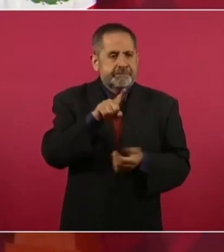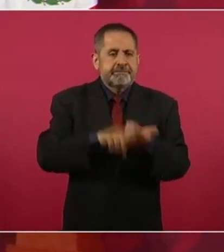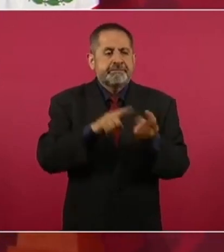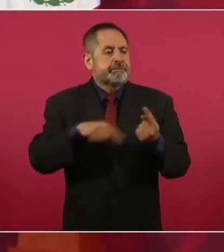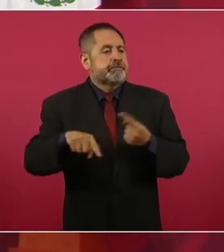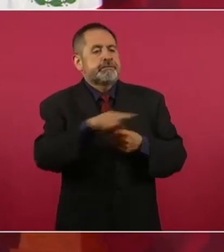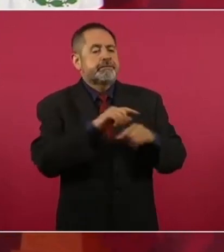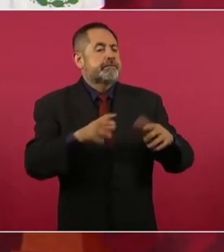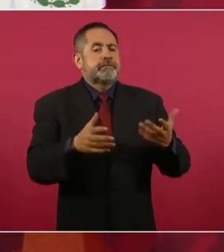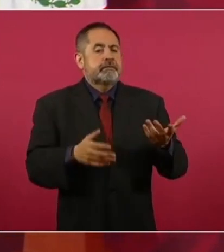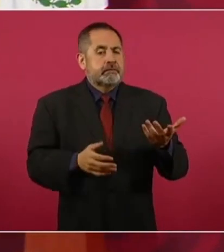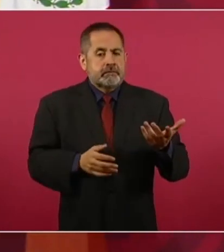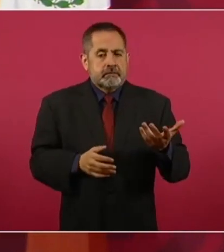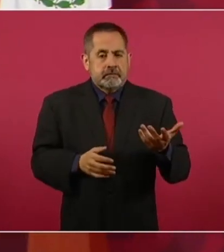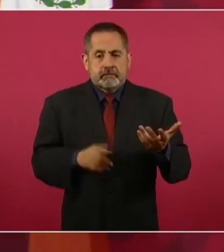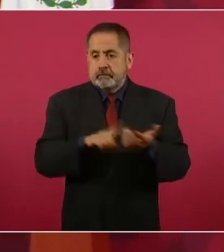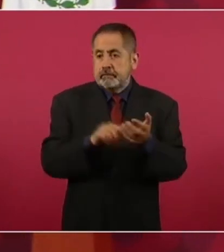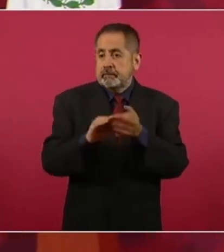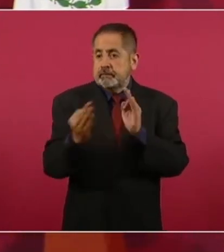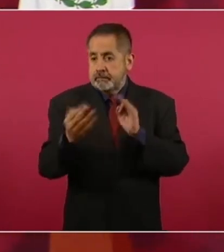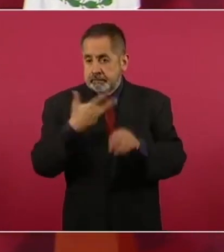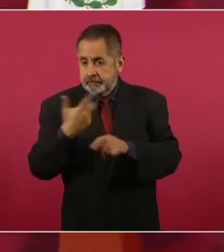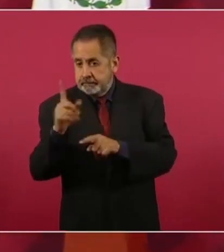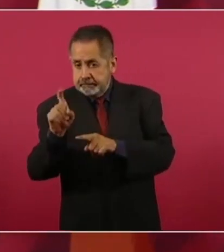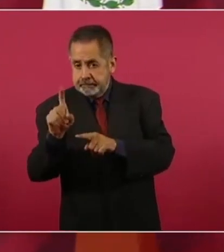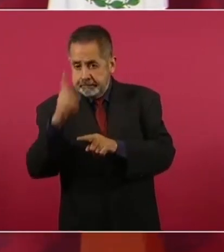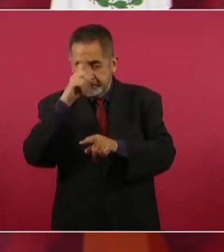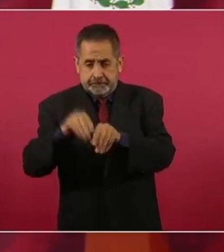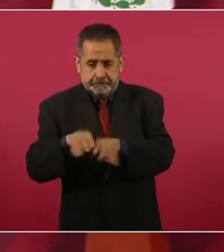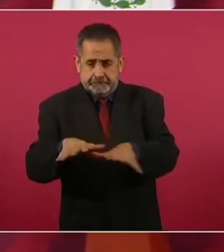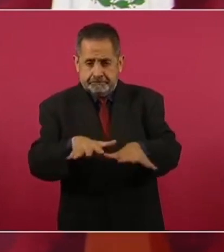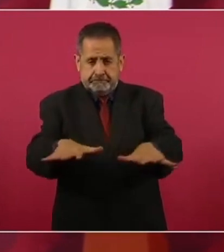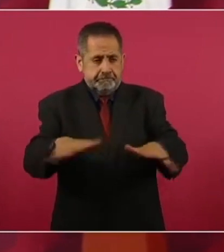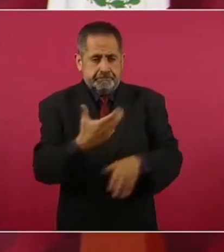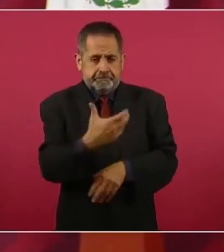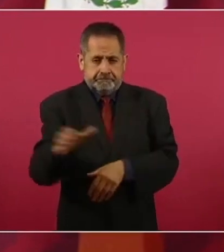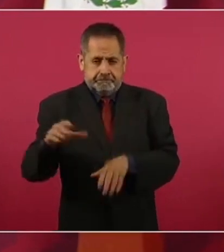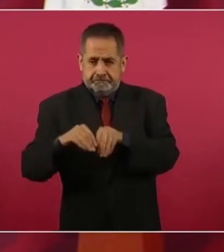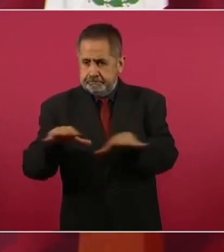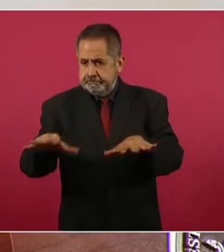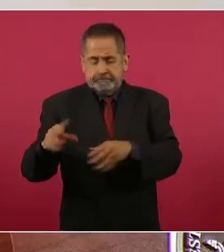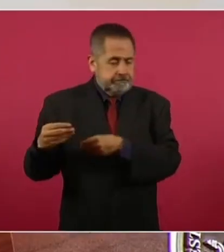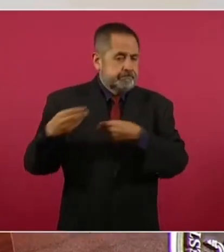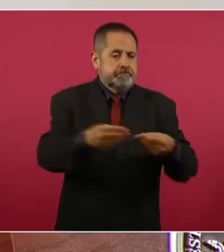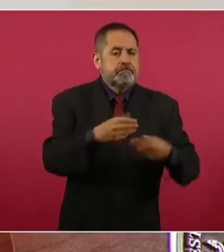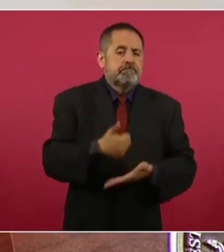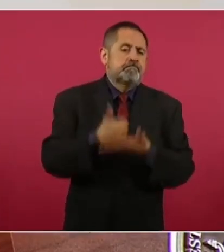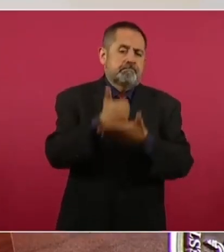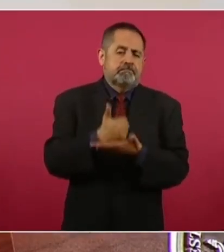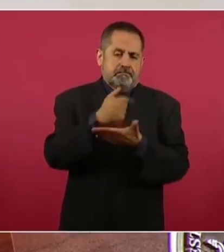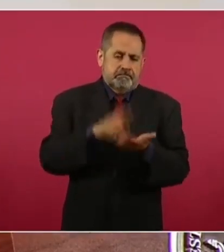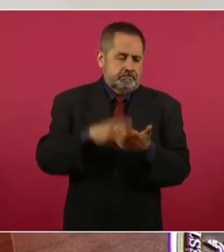tienen agua para riego, que ayuden,